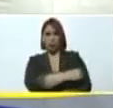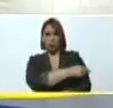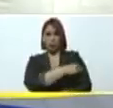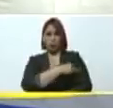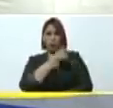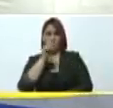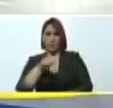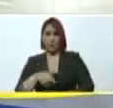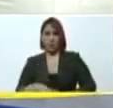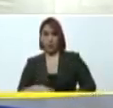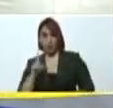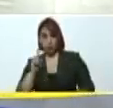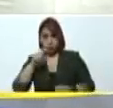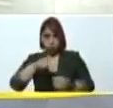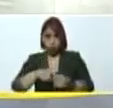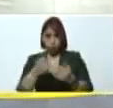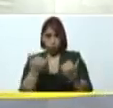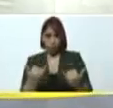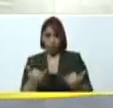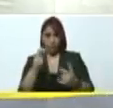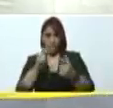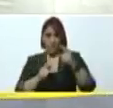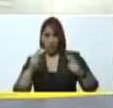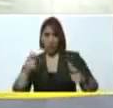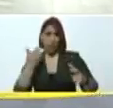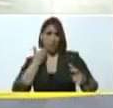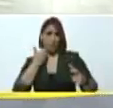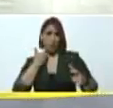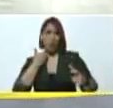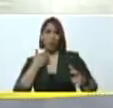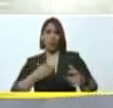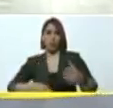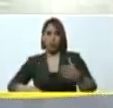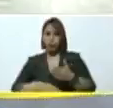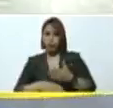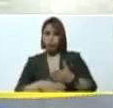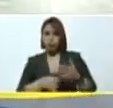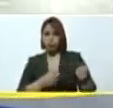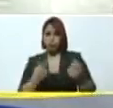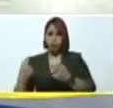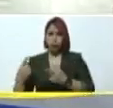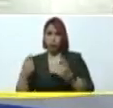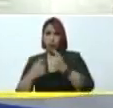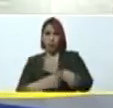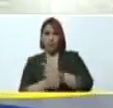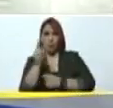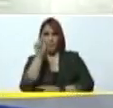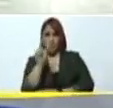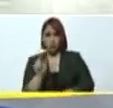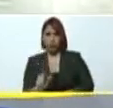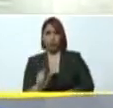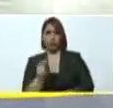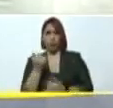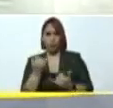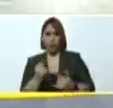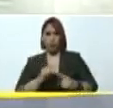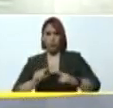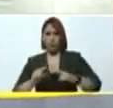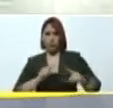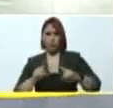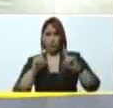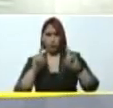oportunidad de formar parte de los pacientes que van a ir a trasplante en este operativo. De verdad que estoy